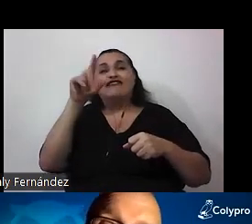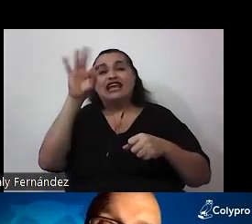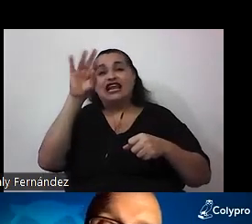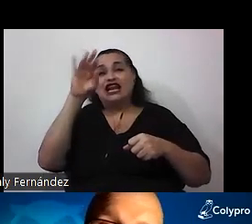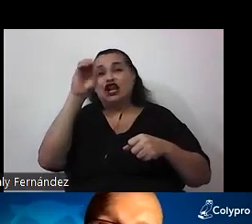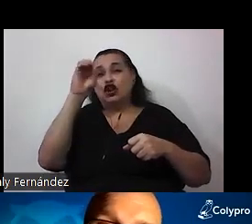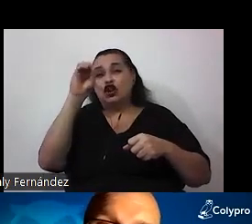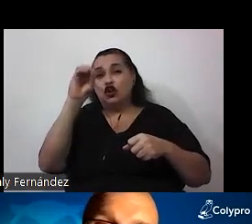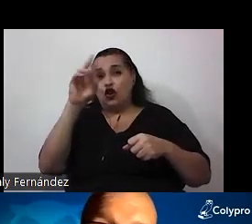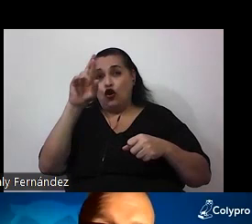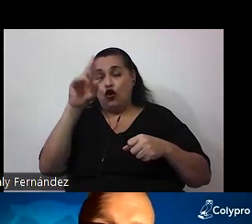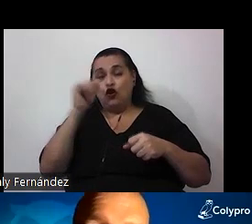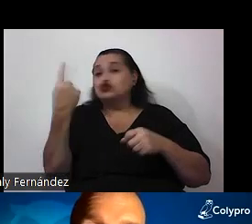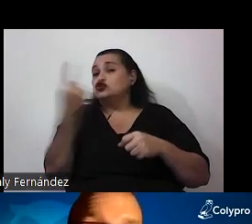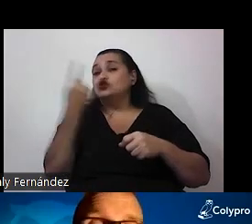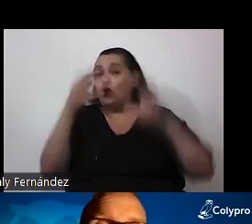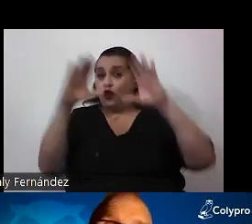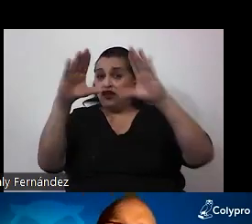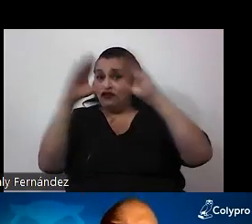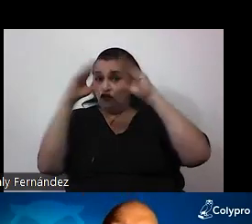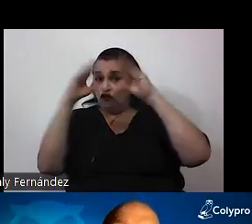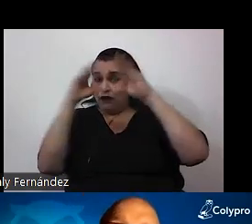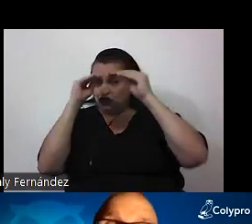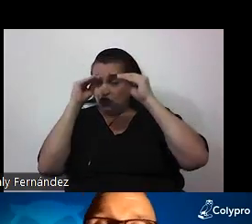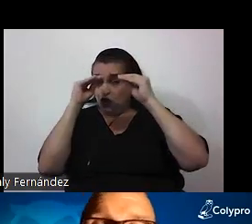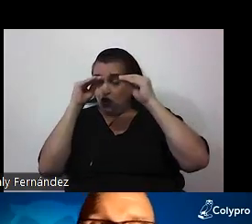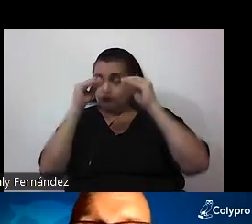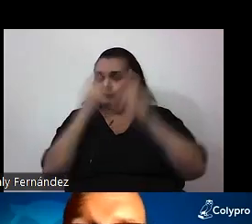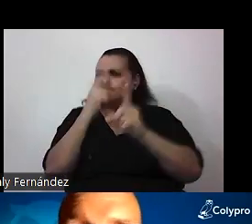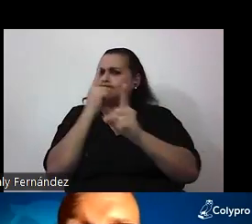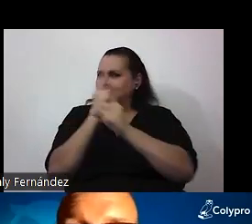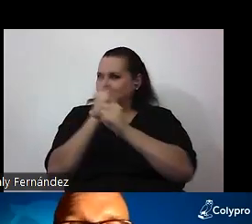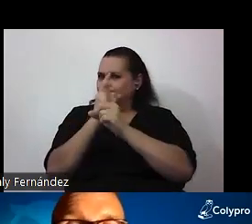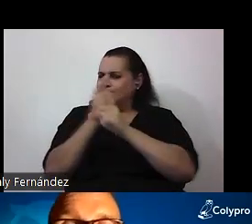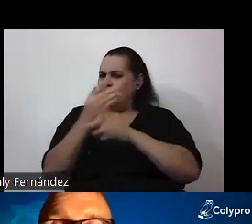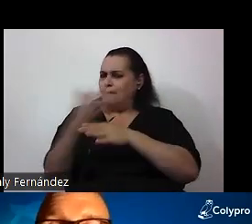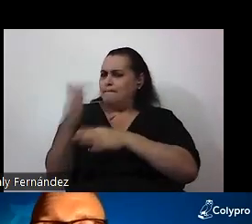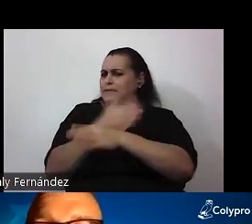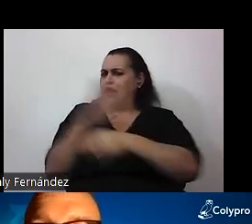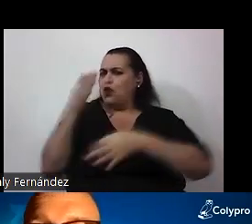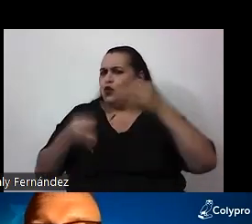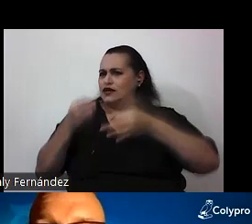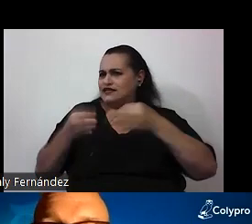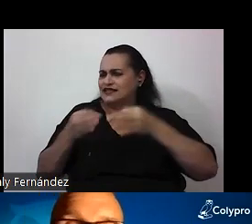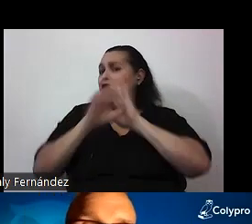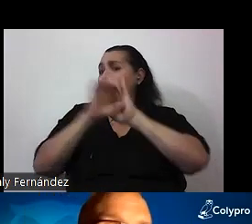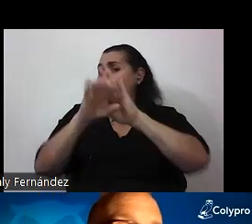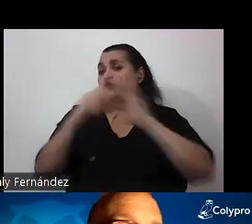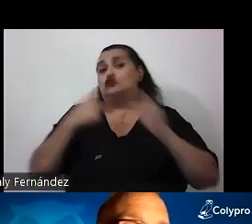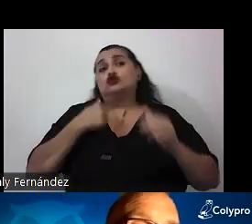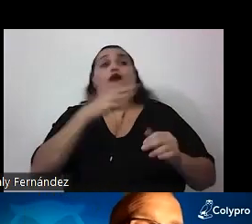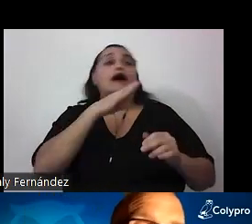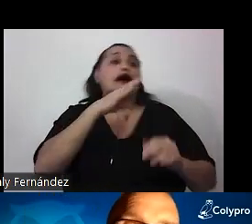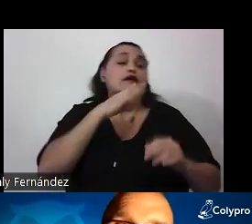información que corrobora los prejuicios va a afectar mi razonamiento tanto si estoy hablando de la guerra en Ucrania como si estoy